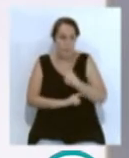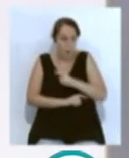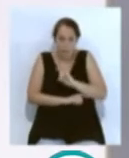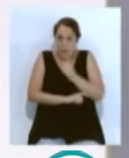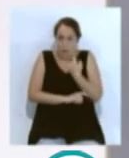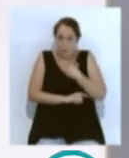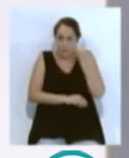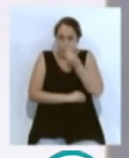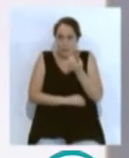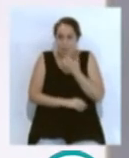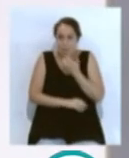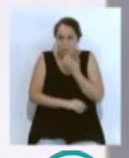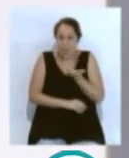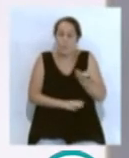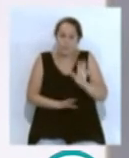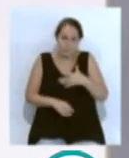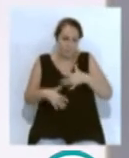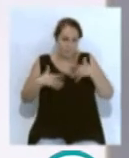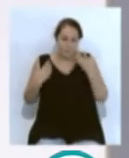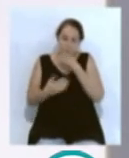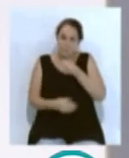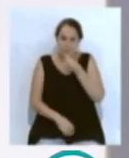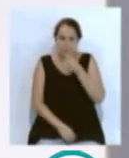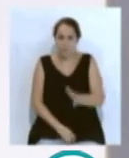pero fue la verdad una sorpresa muy buena.